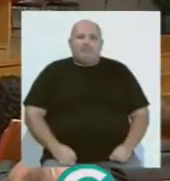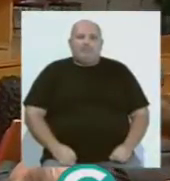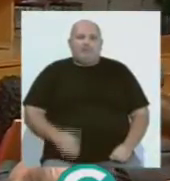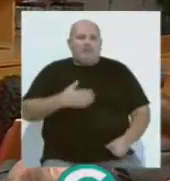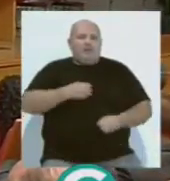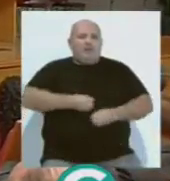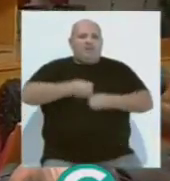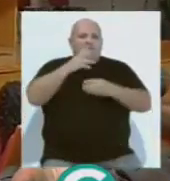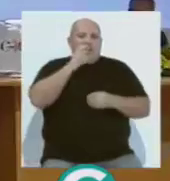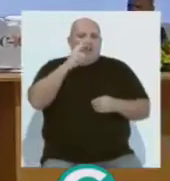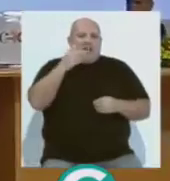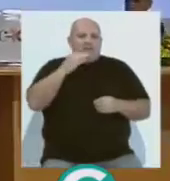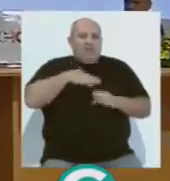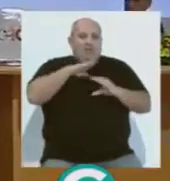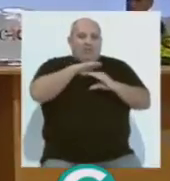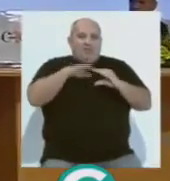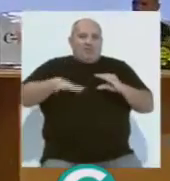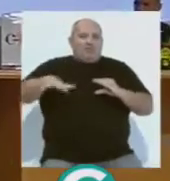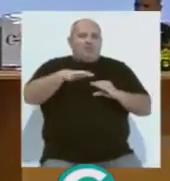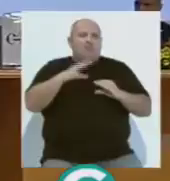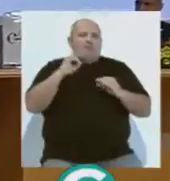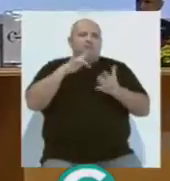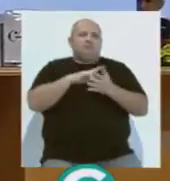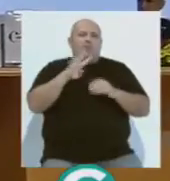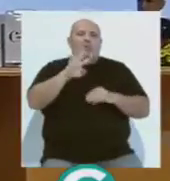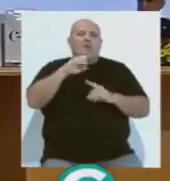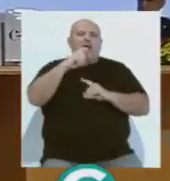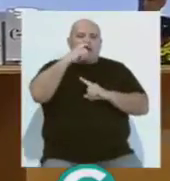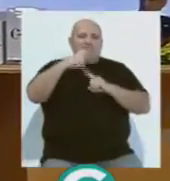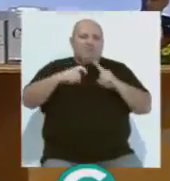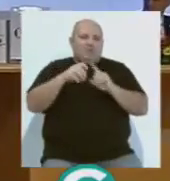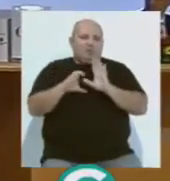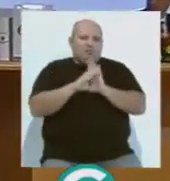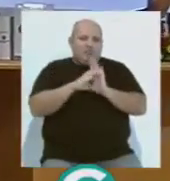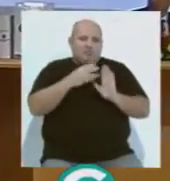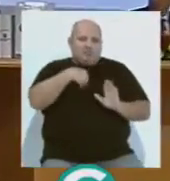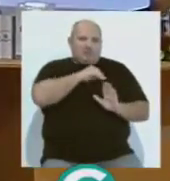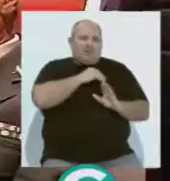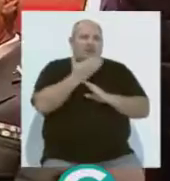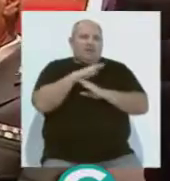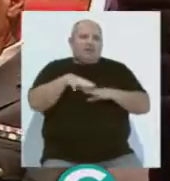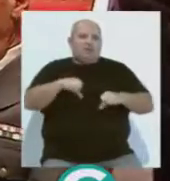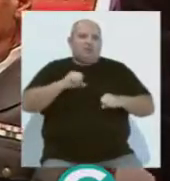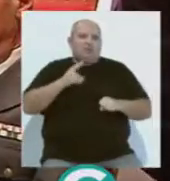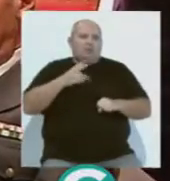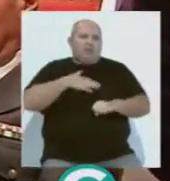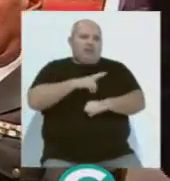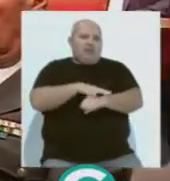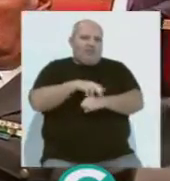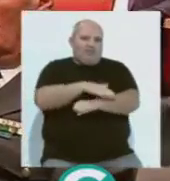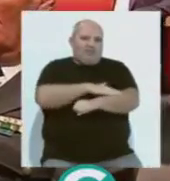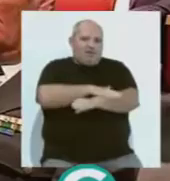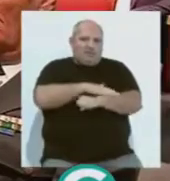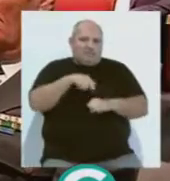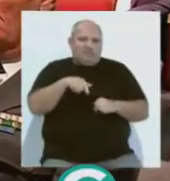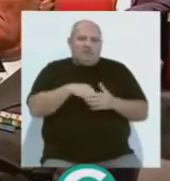El edificio Heracles de la zona franca ha sido escenario del acto del 40 aniversario de la Constitución que ha presidido el subdelegado del Gobierno, José